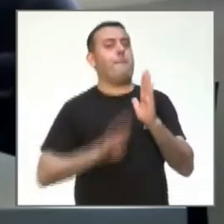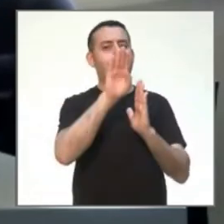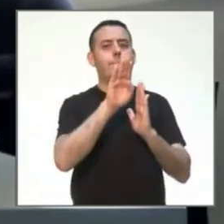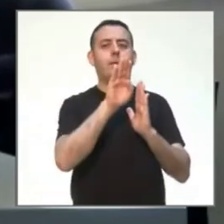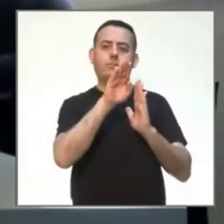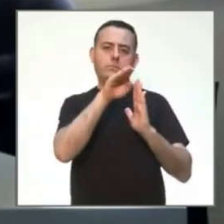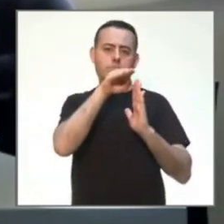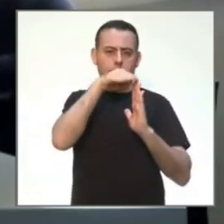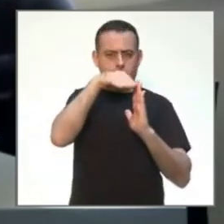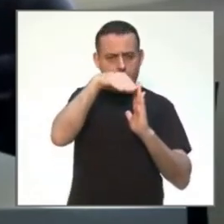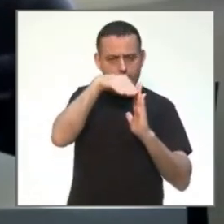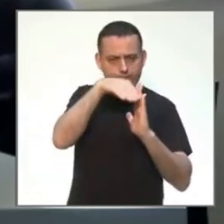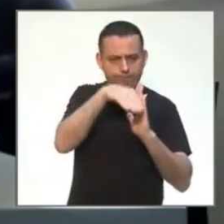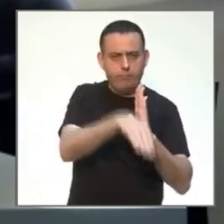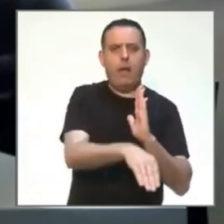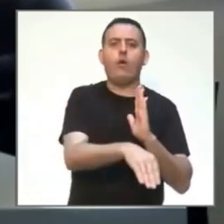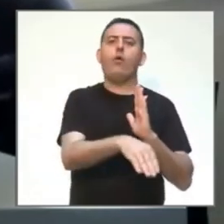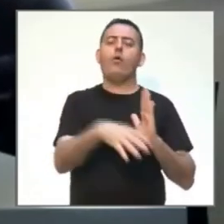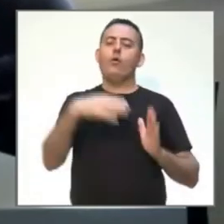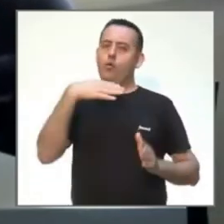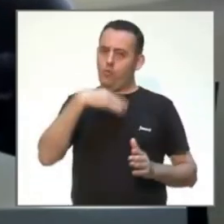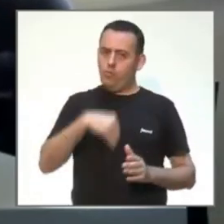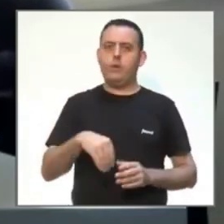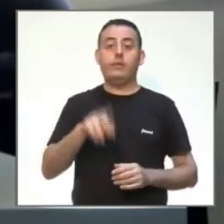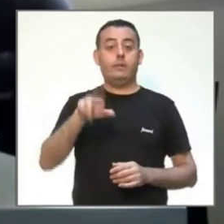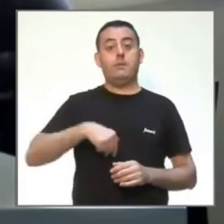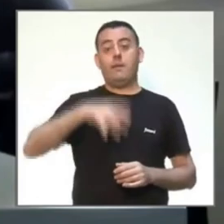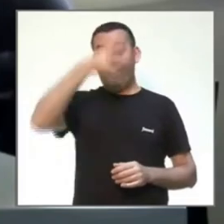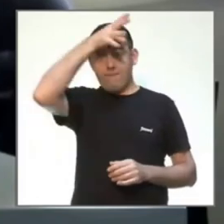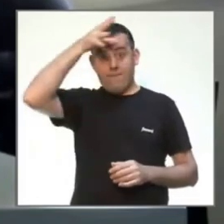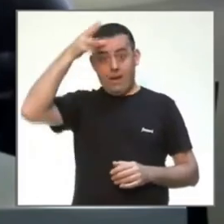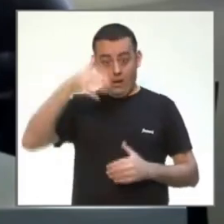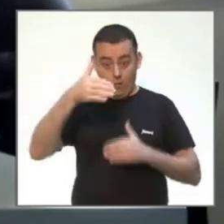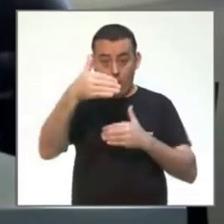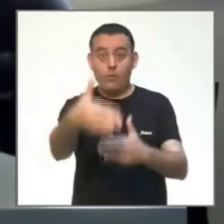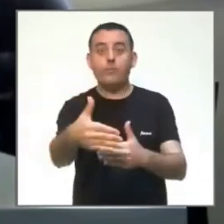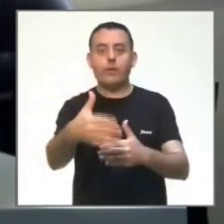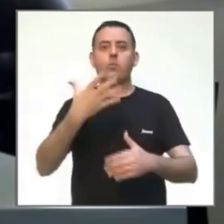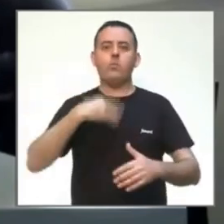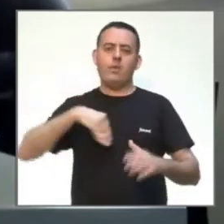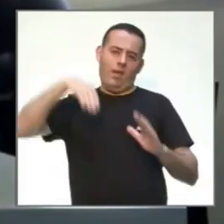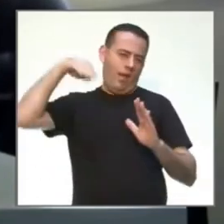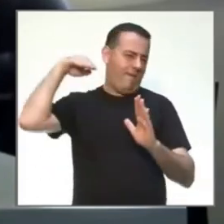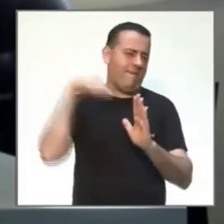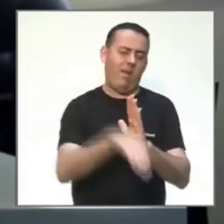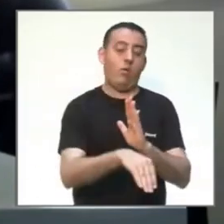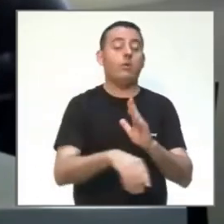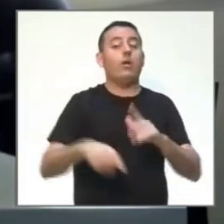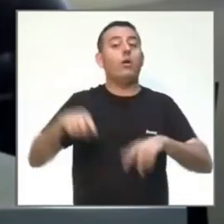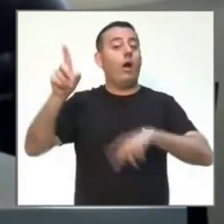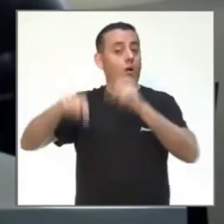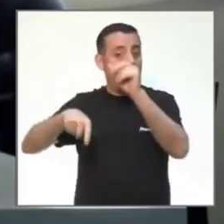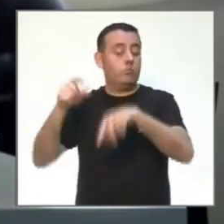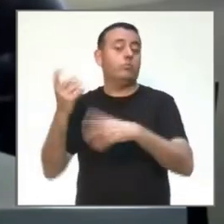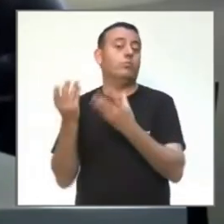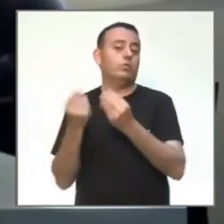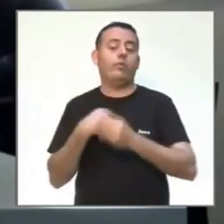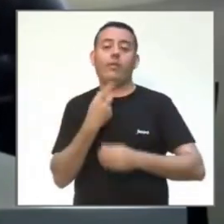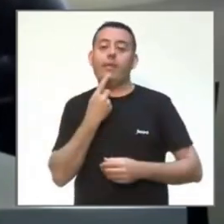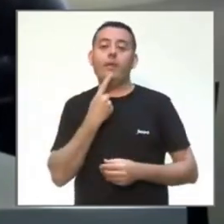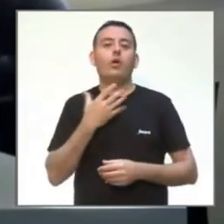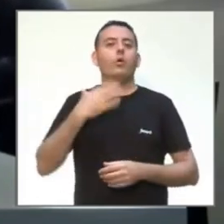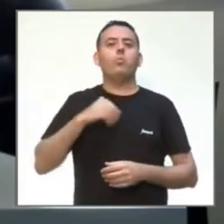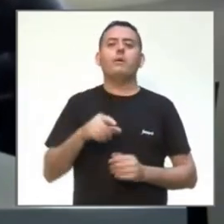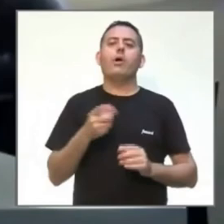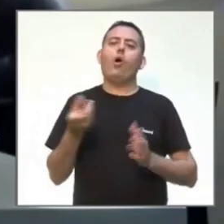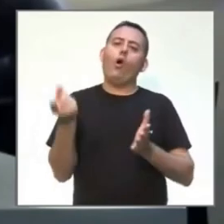zona bastante baja, pero todo el mundo habla de un posible repunte. Ese repunte es el que nosotros creemos